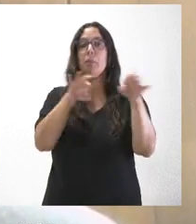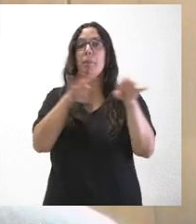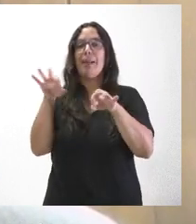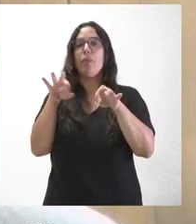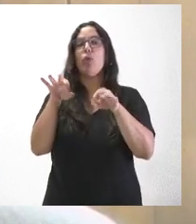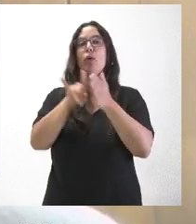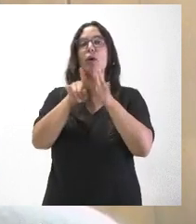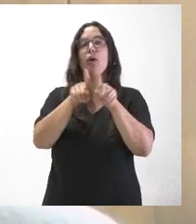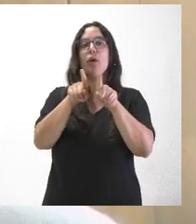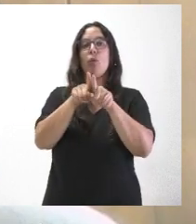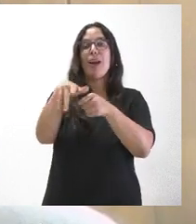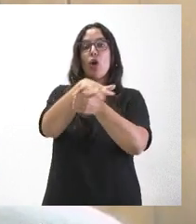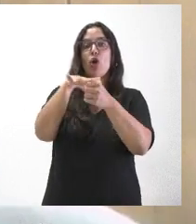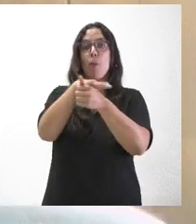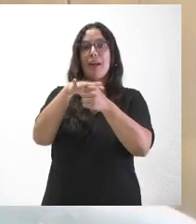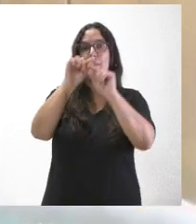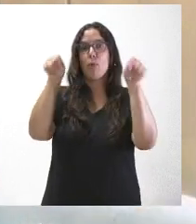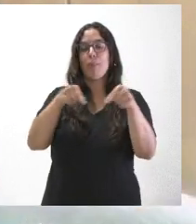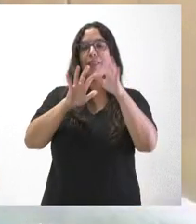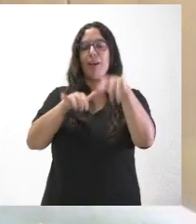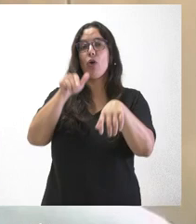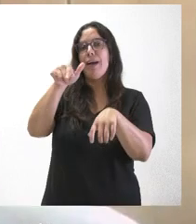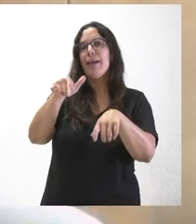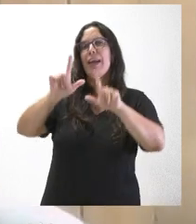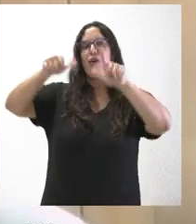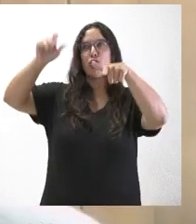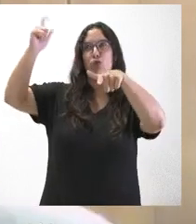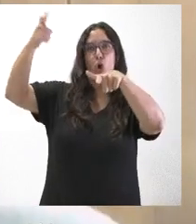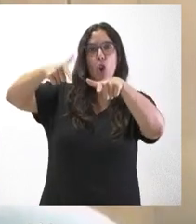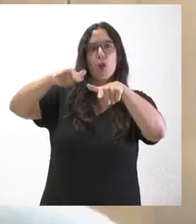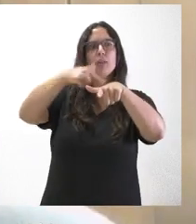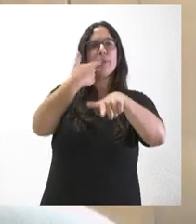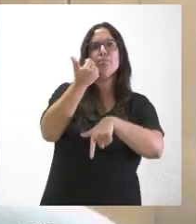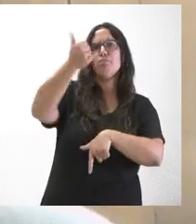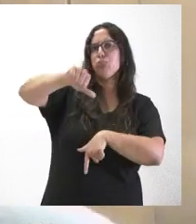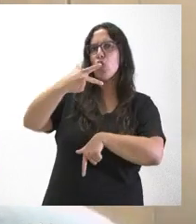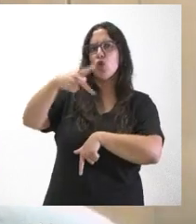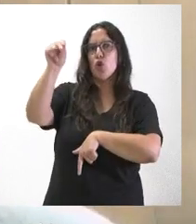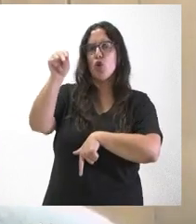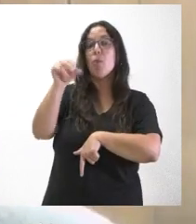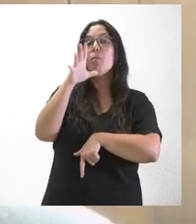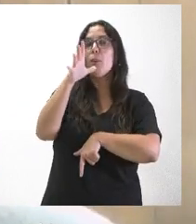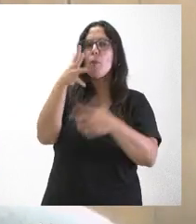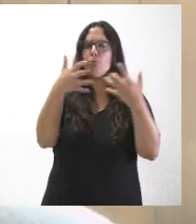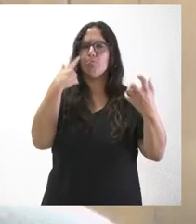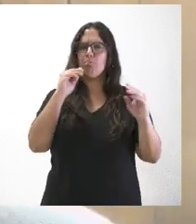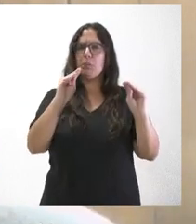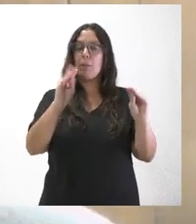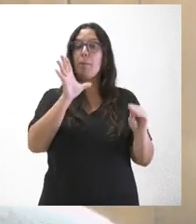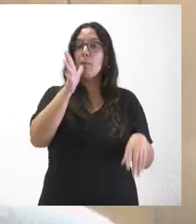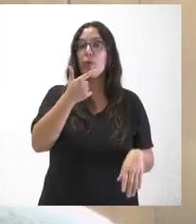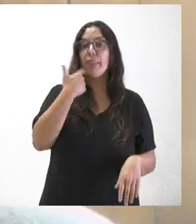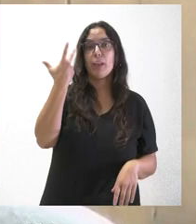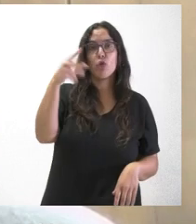en concreto en una comarca, en la Valduerna. Y el argumento nos ha resultado un poco llamativo, sorprendente, que es que ese